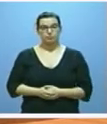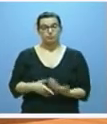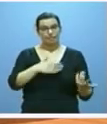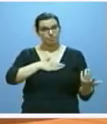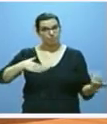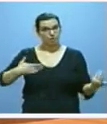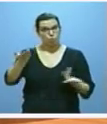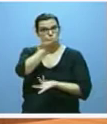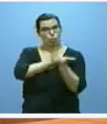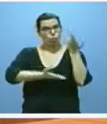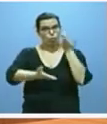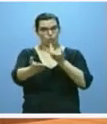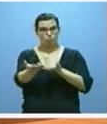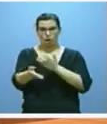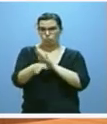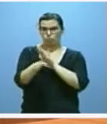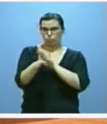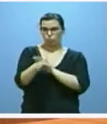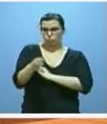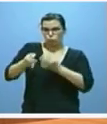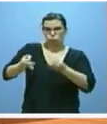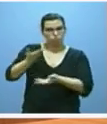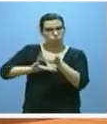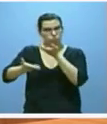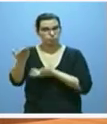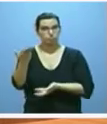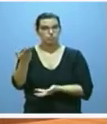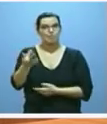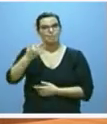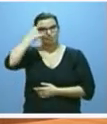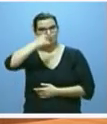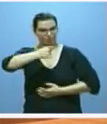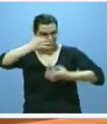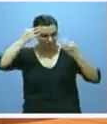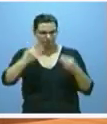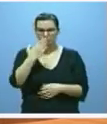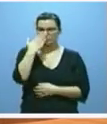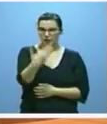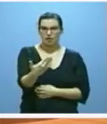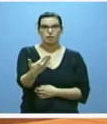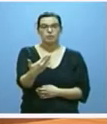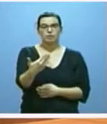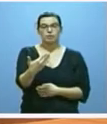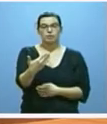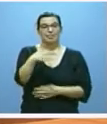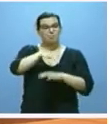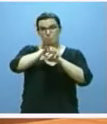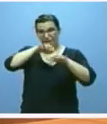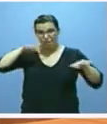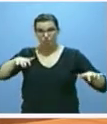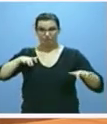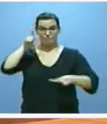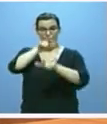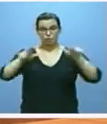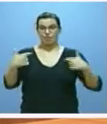colaborando proactivamente con la justicia y la convicción sincera de que la inmensa mayoría de los